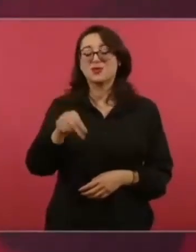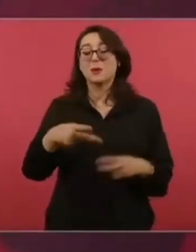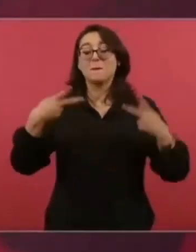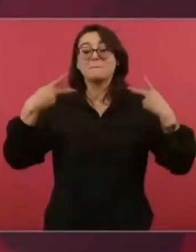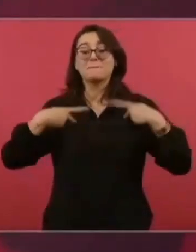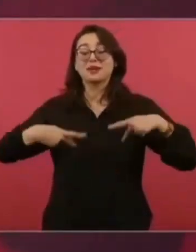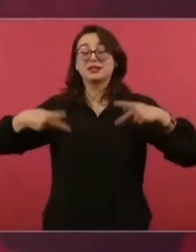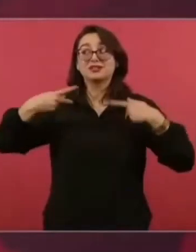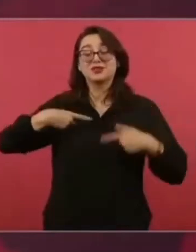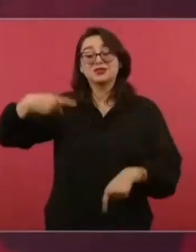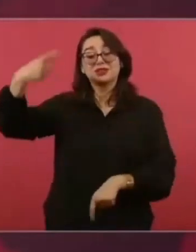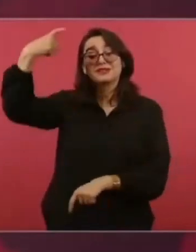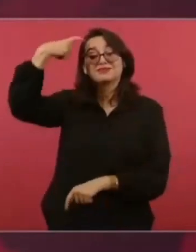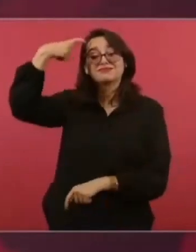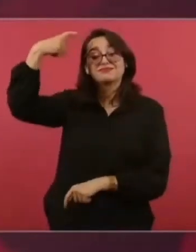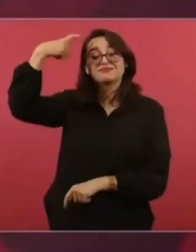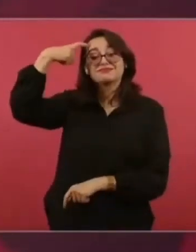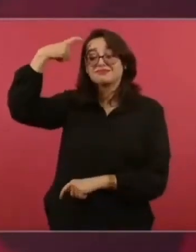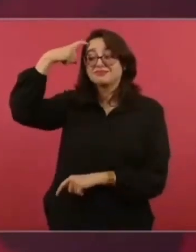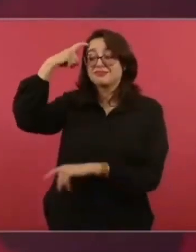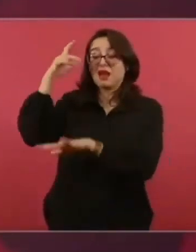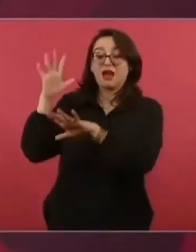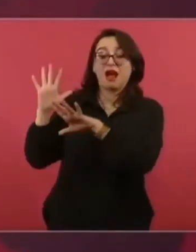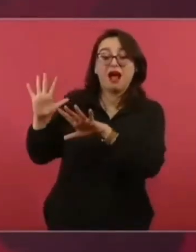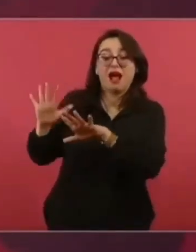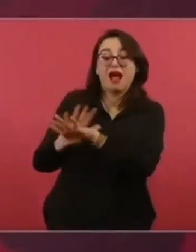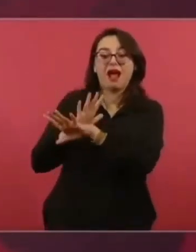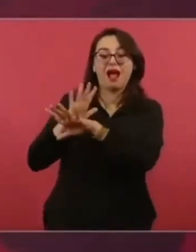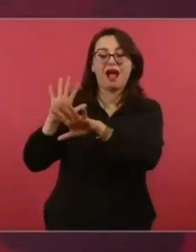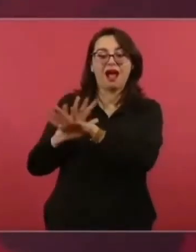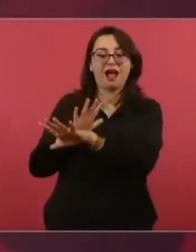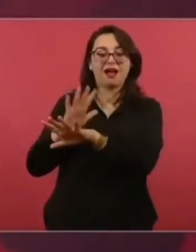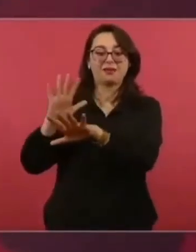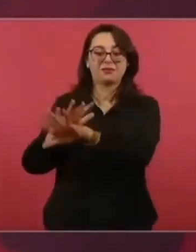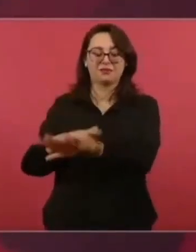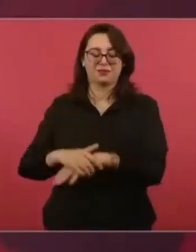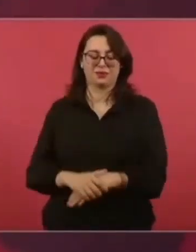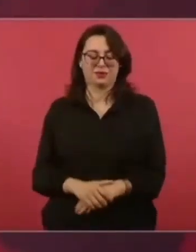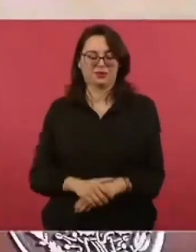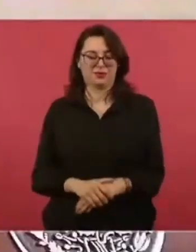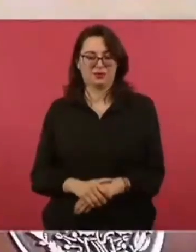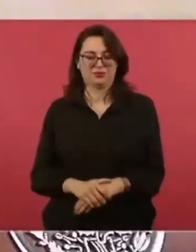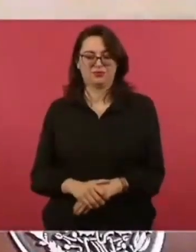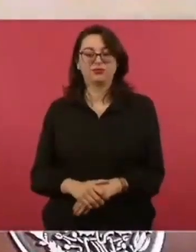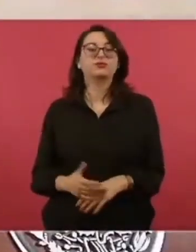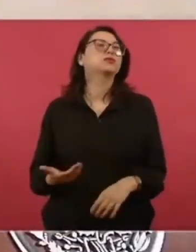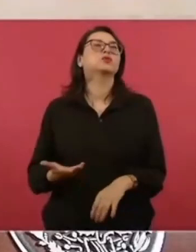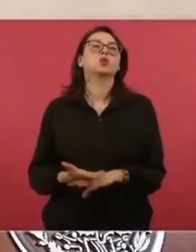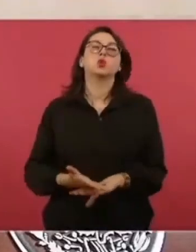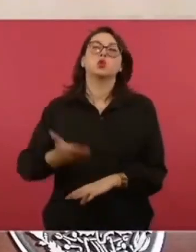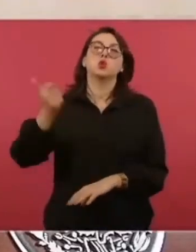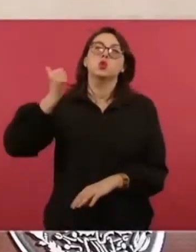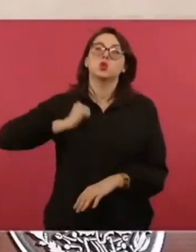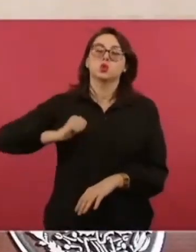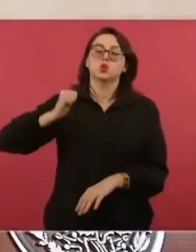u otra forma. Este, cuando yo conocí a Claudio X. González, papá,